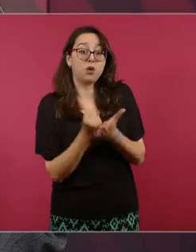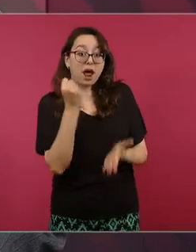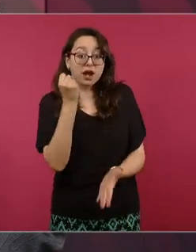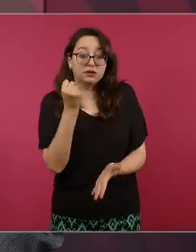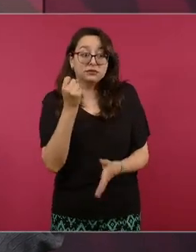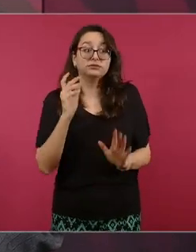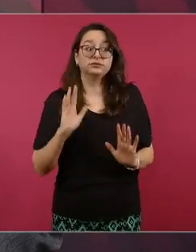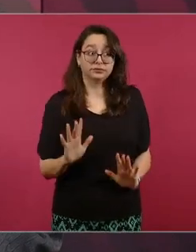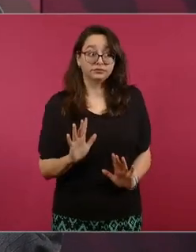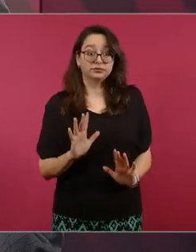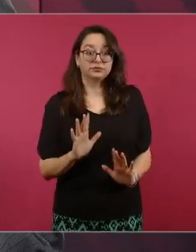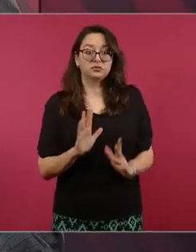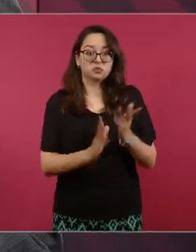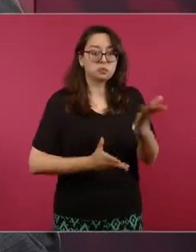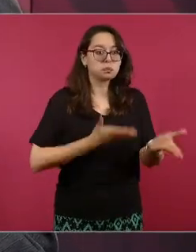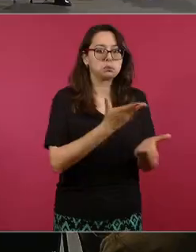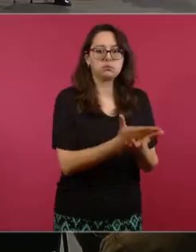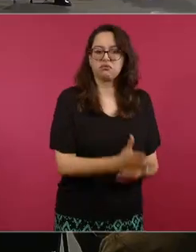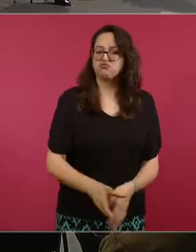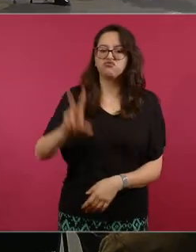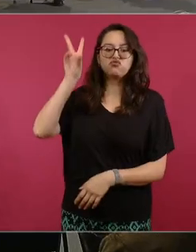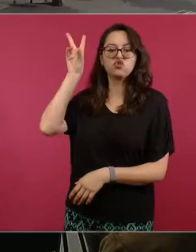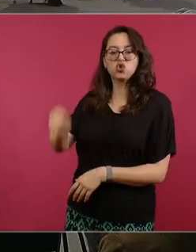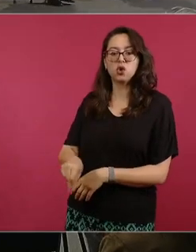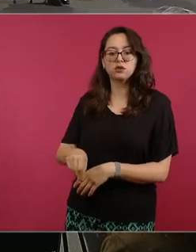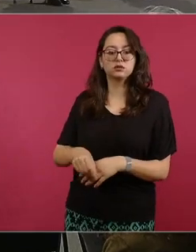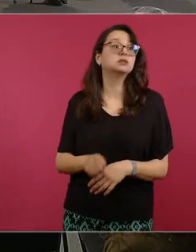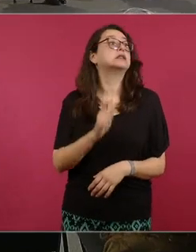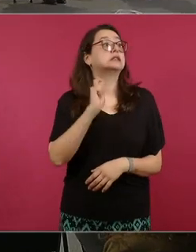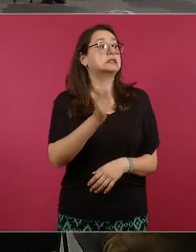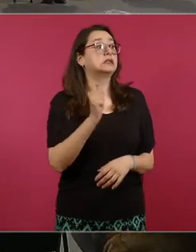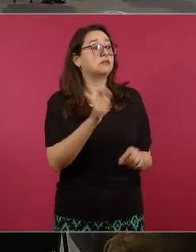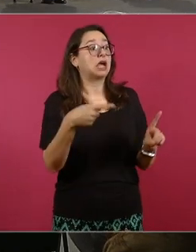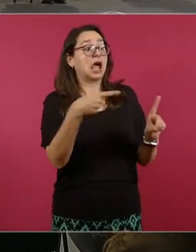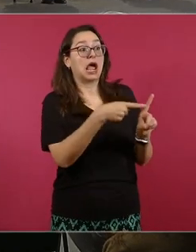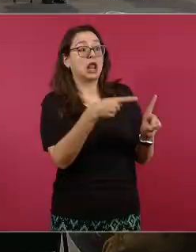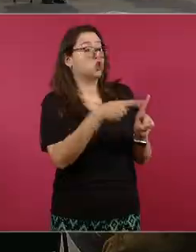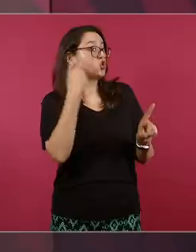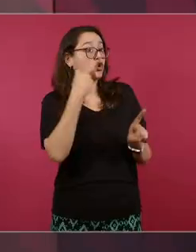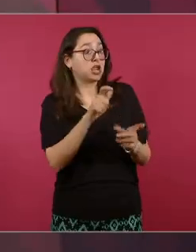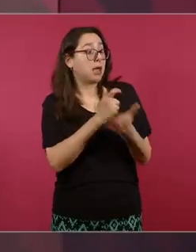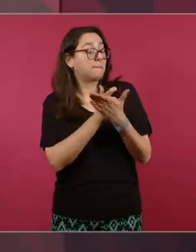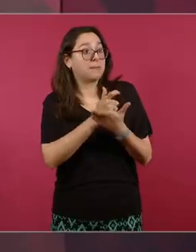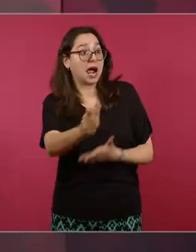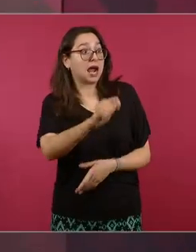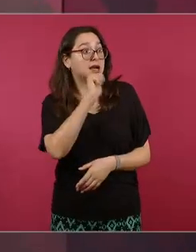no no quería pagar nada que no estaba de acuerdo